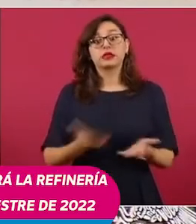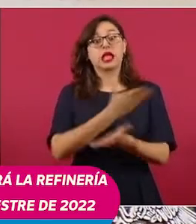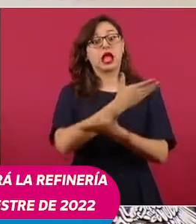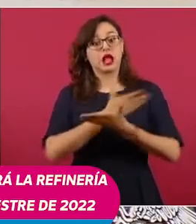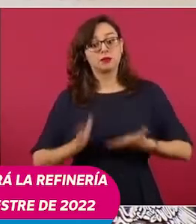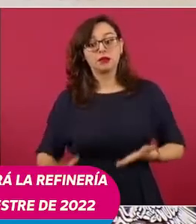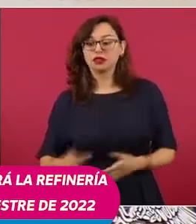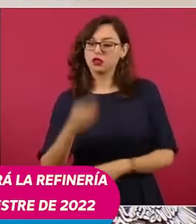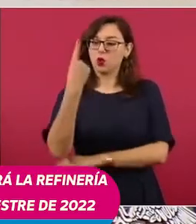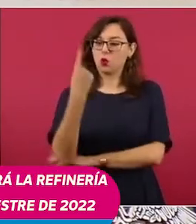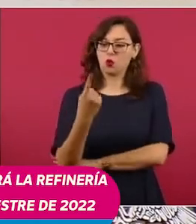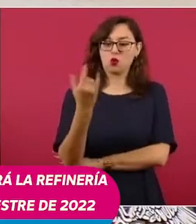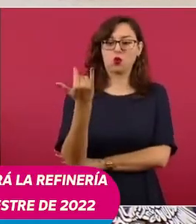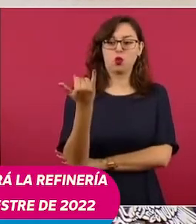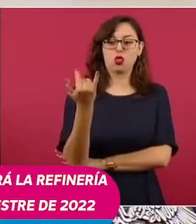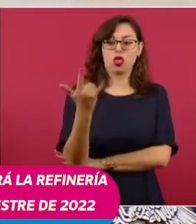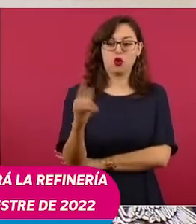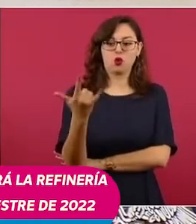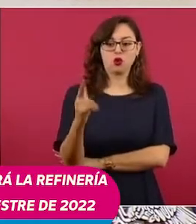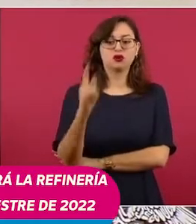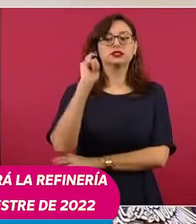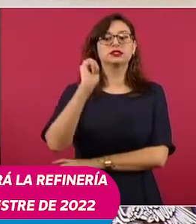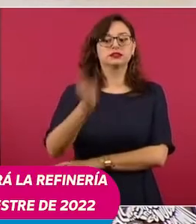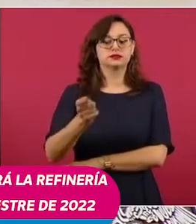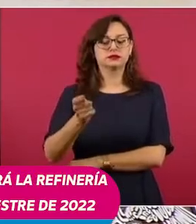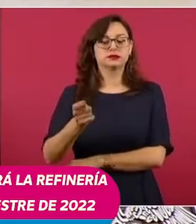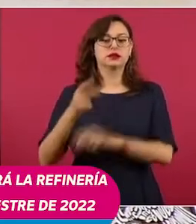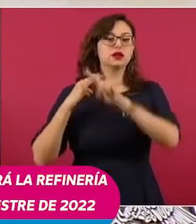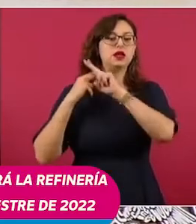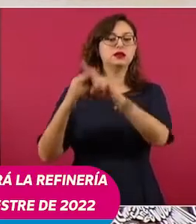del triunfo,